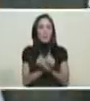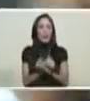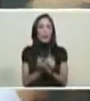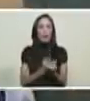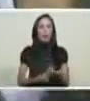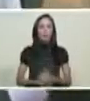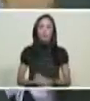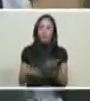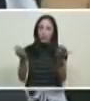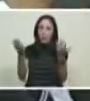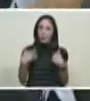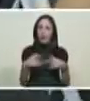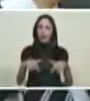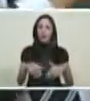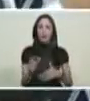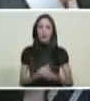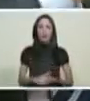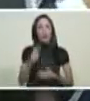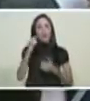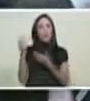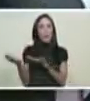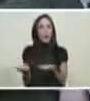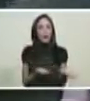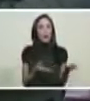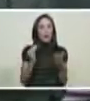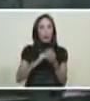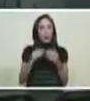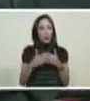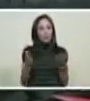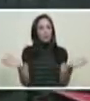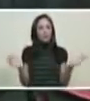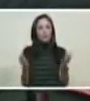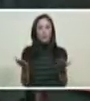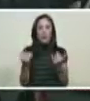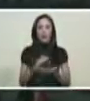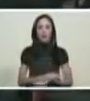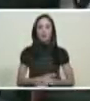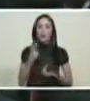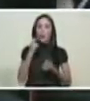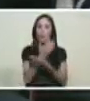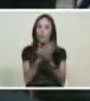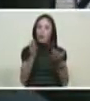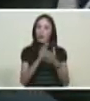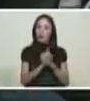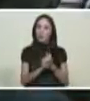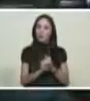vénganse para acá bienvenidos nuevamente vengan para acá hermanos y hermanas